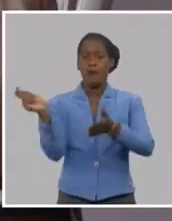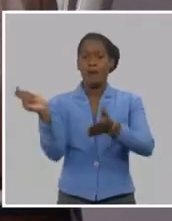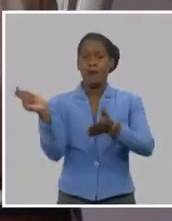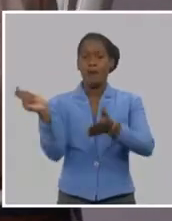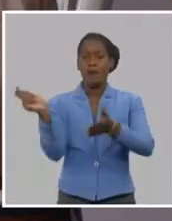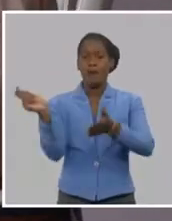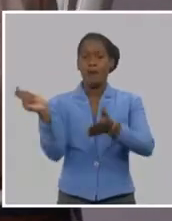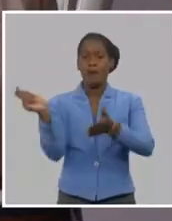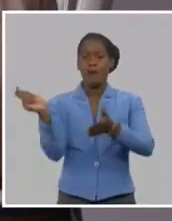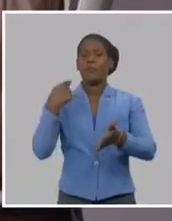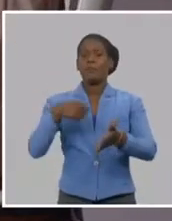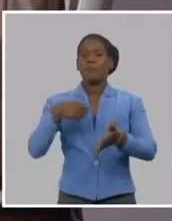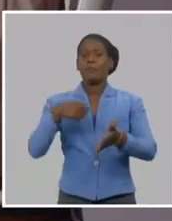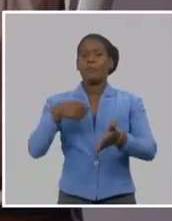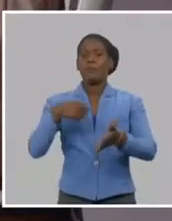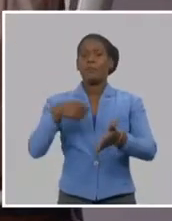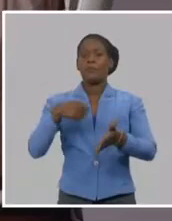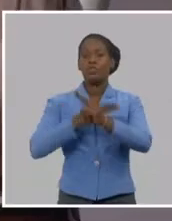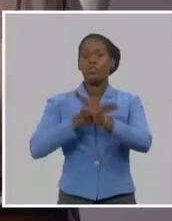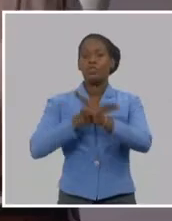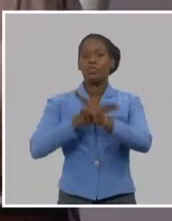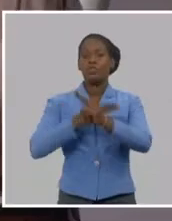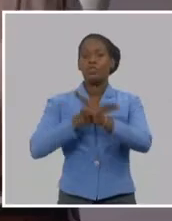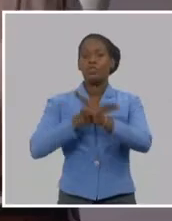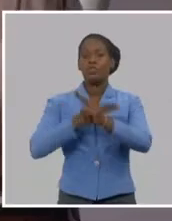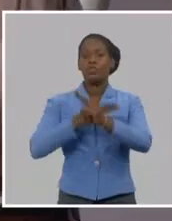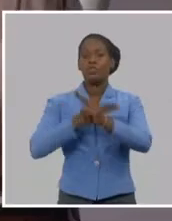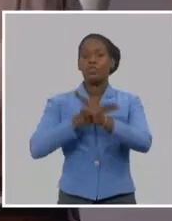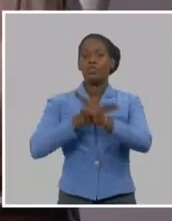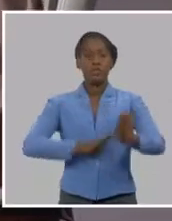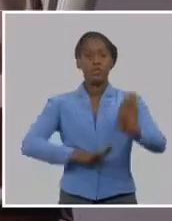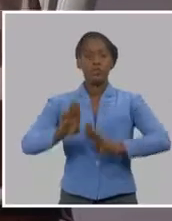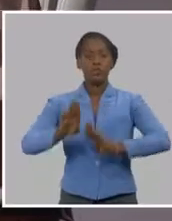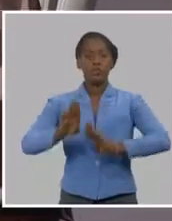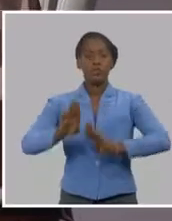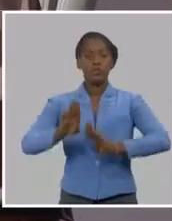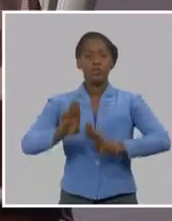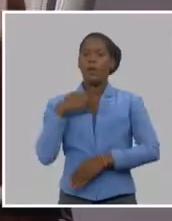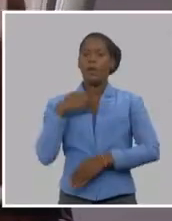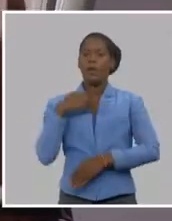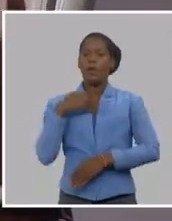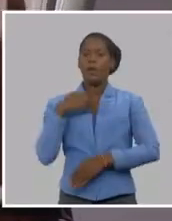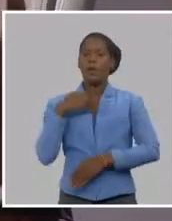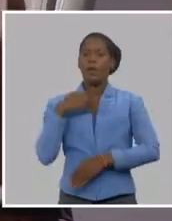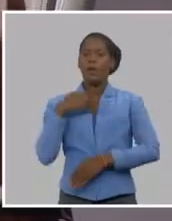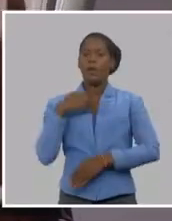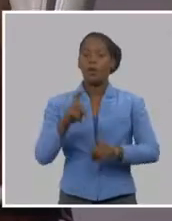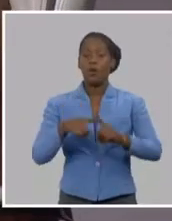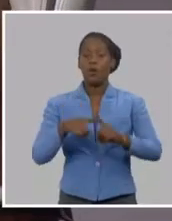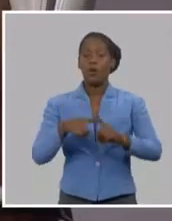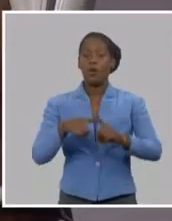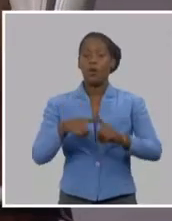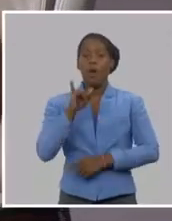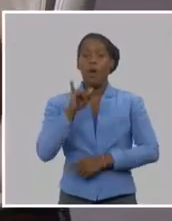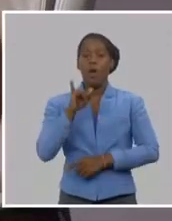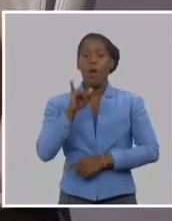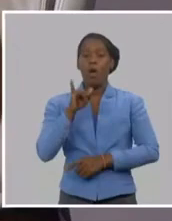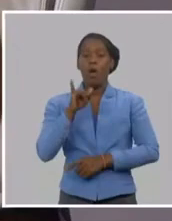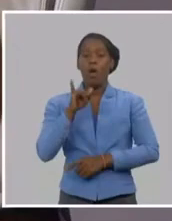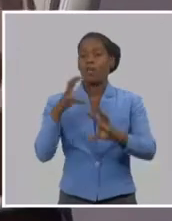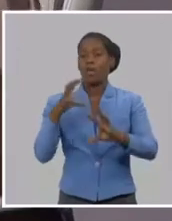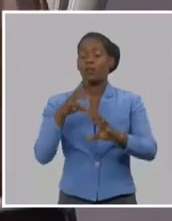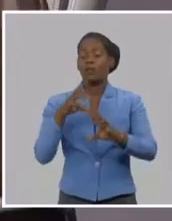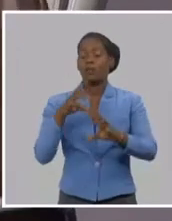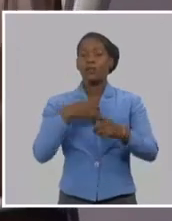ser respetuoso y cuidadoso, y debe haber una responsabilidad institucional en lo que se usa de Martí, en los textos que se usan de Martí,